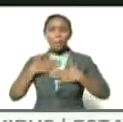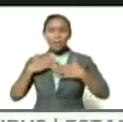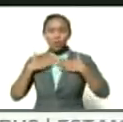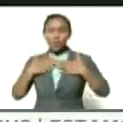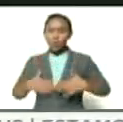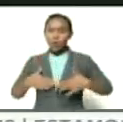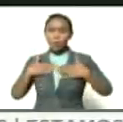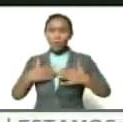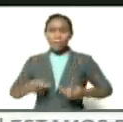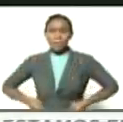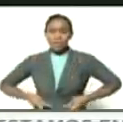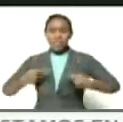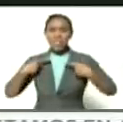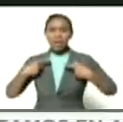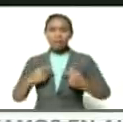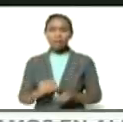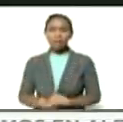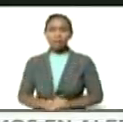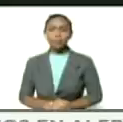de mi ser de mi vida